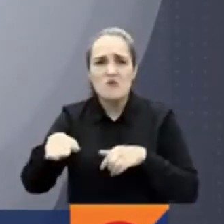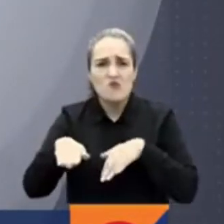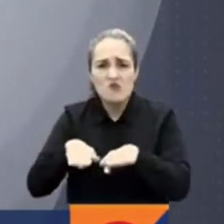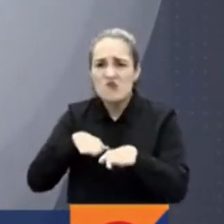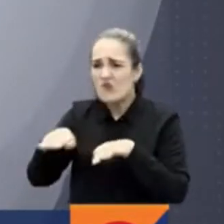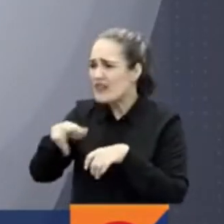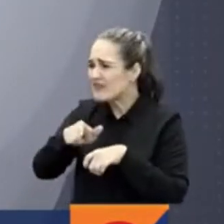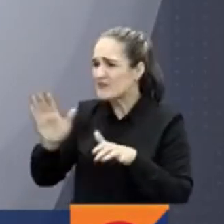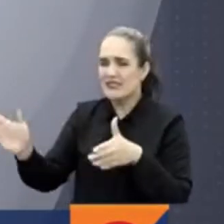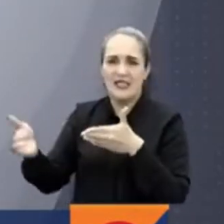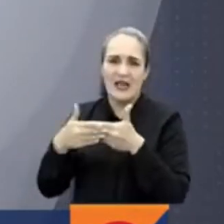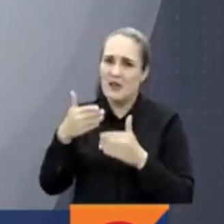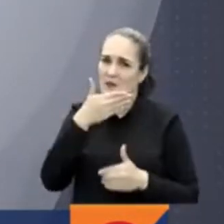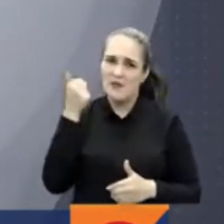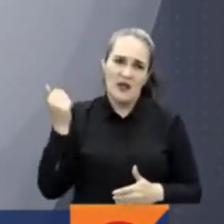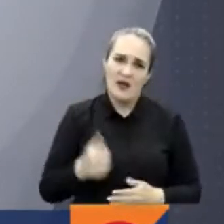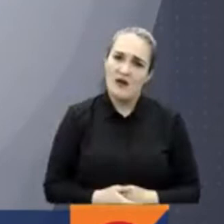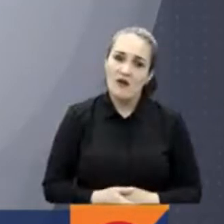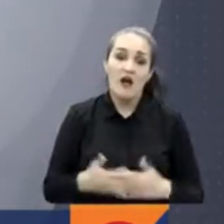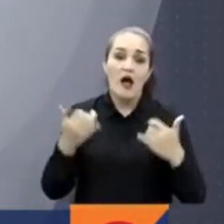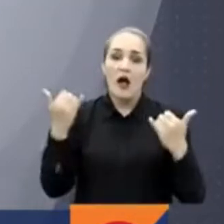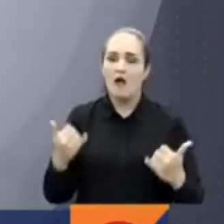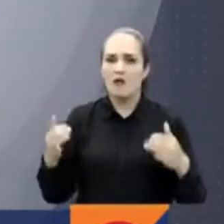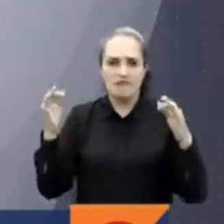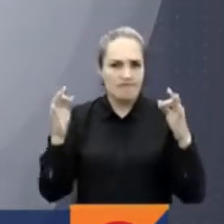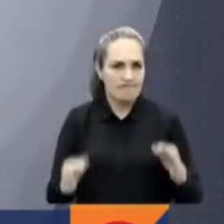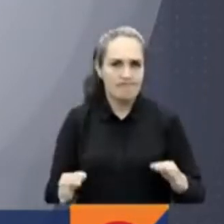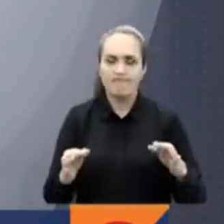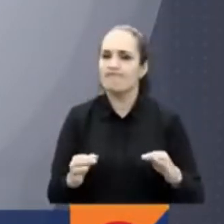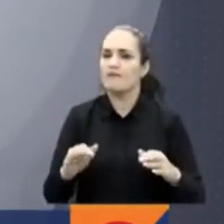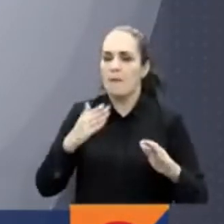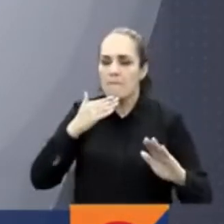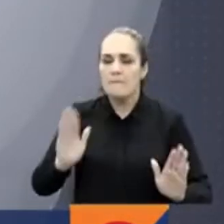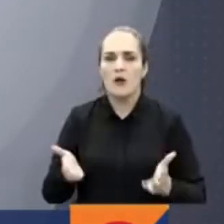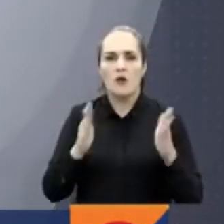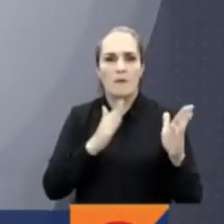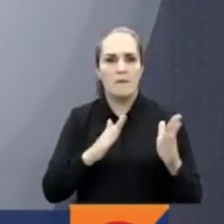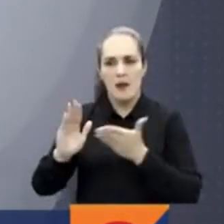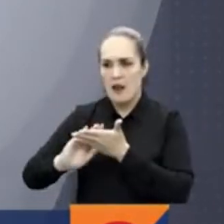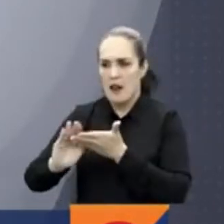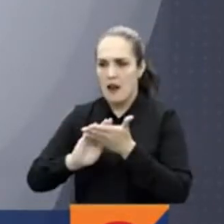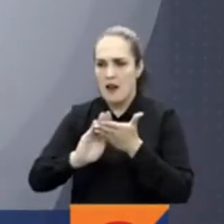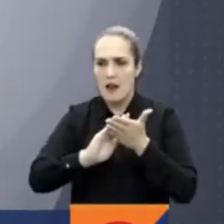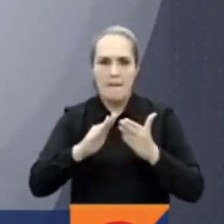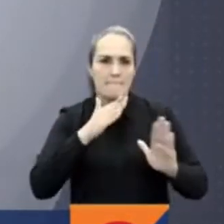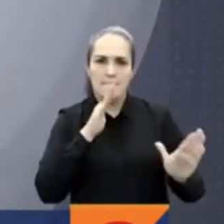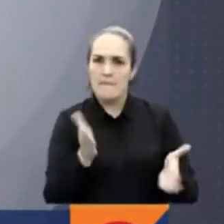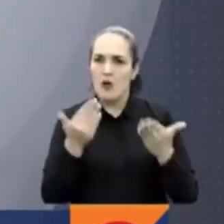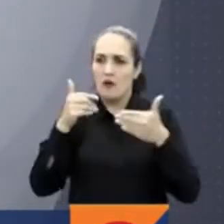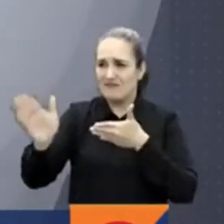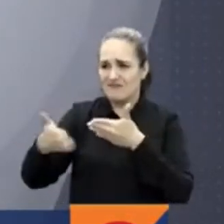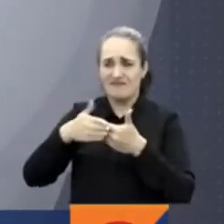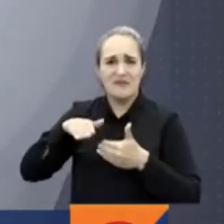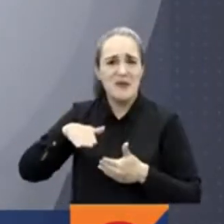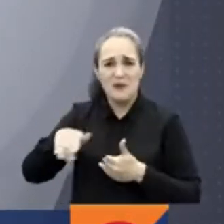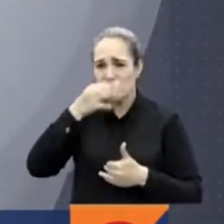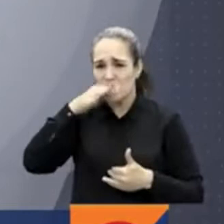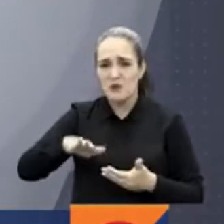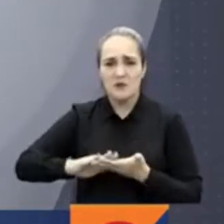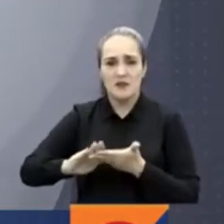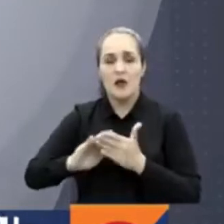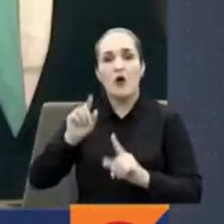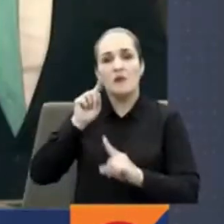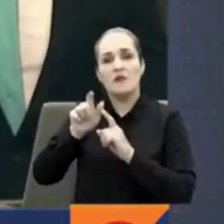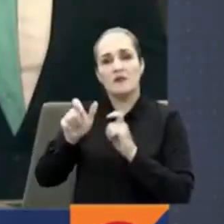cierre. Por lo tanto, las autoridades adelantarán un plan de mejora para mitigar la situación y dar mejores condiciones a los